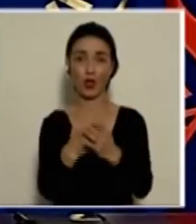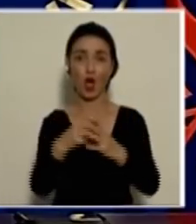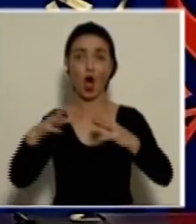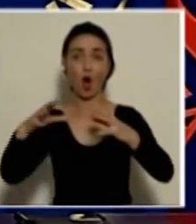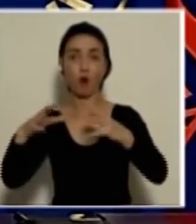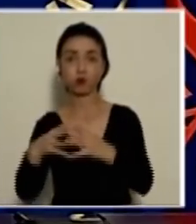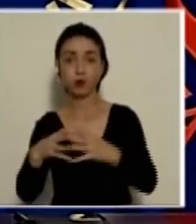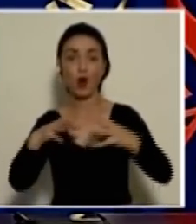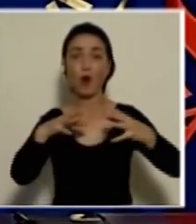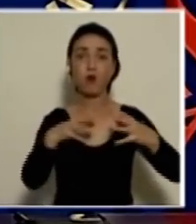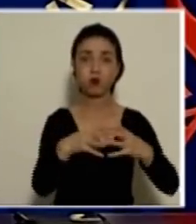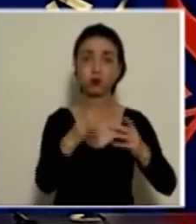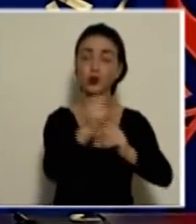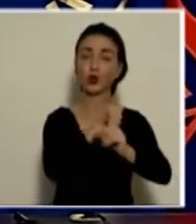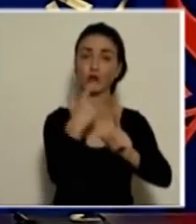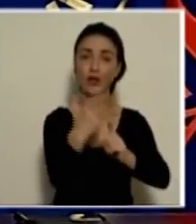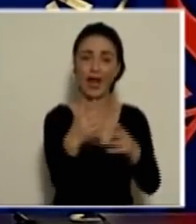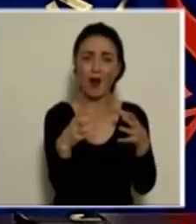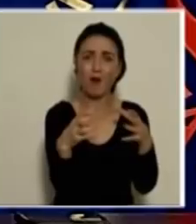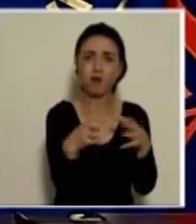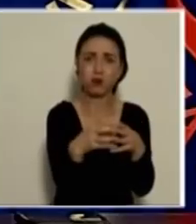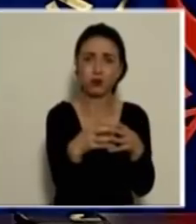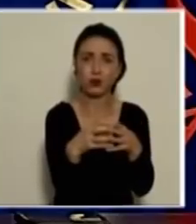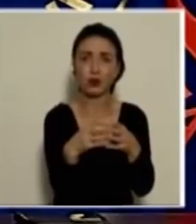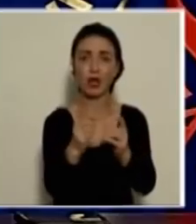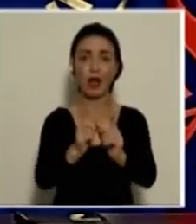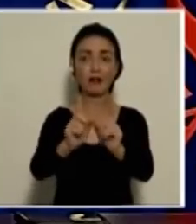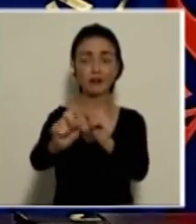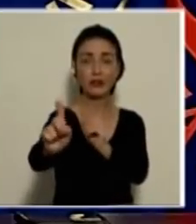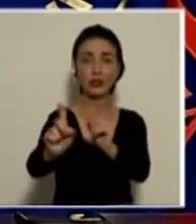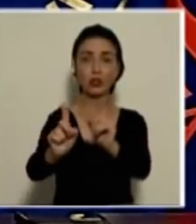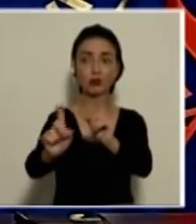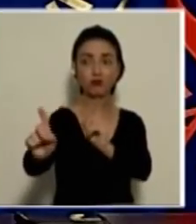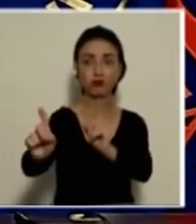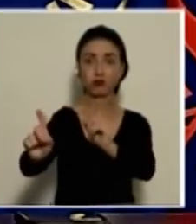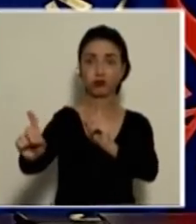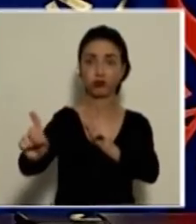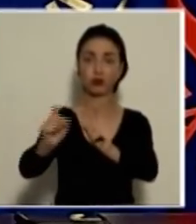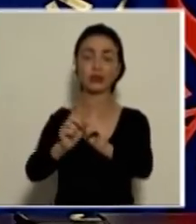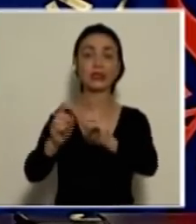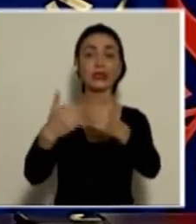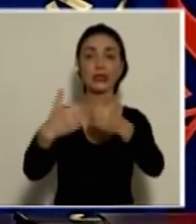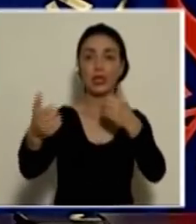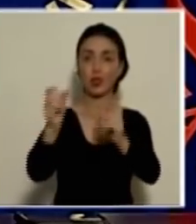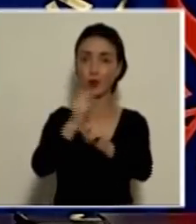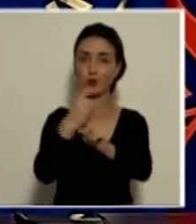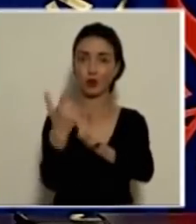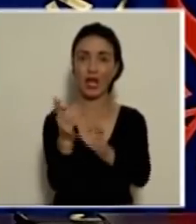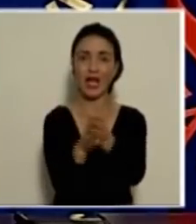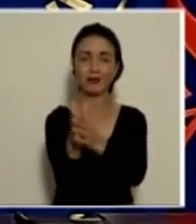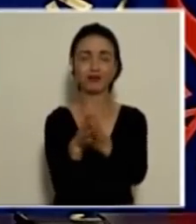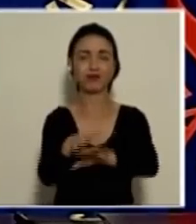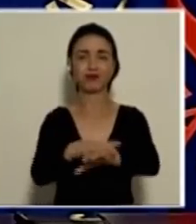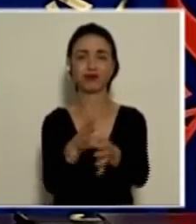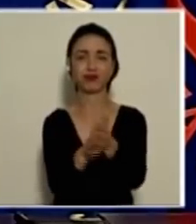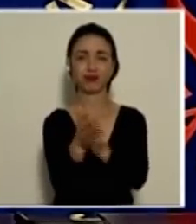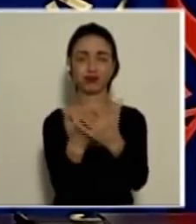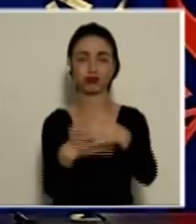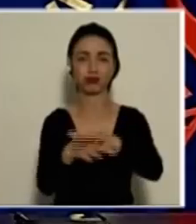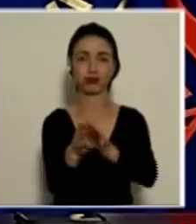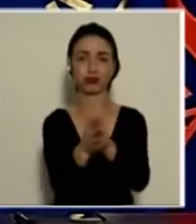burbuja social, estricta y pequeña, distanciamiento físico, distanciamiento social, lavarse las manos